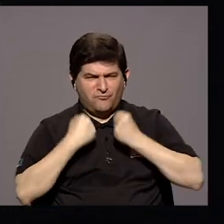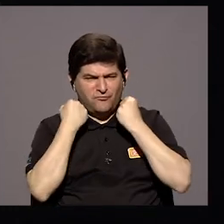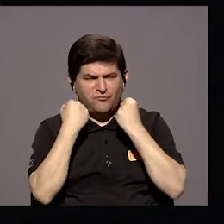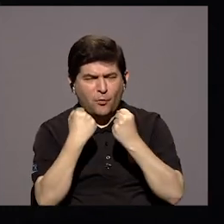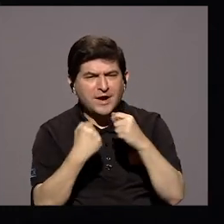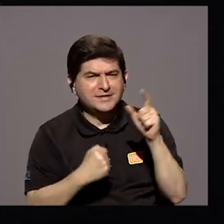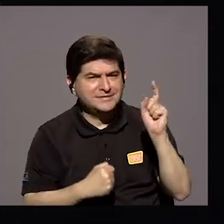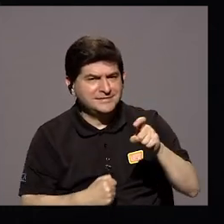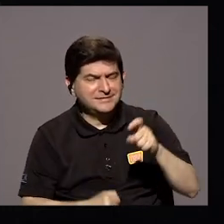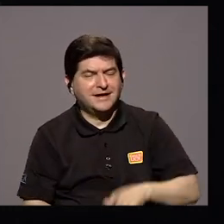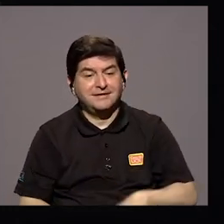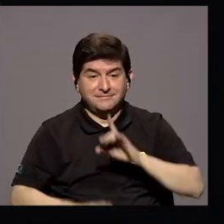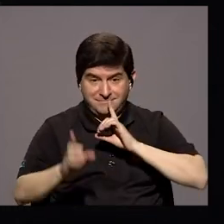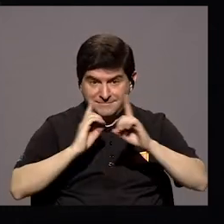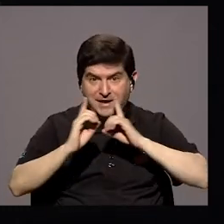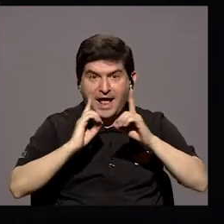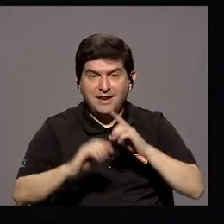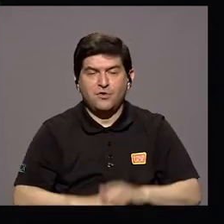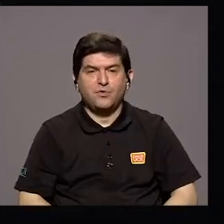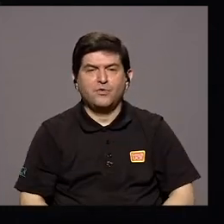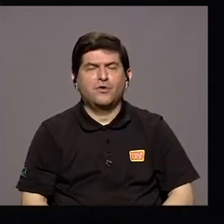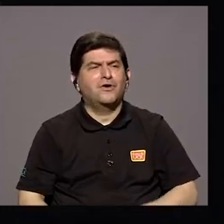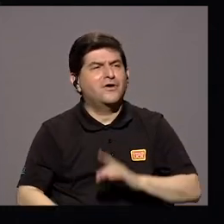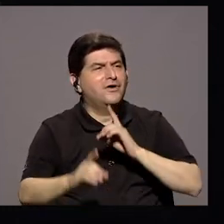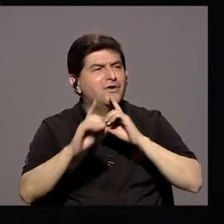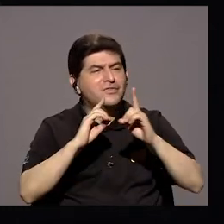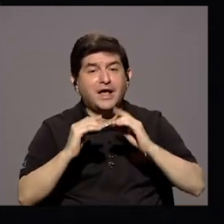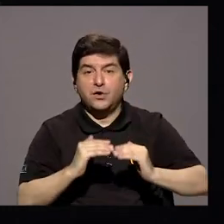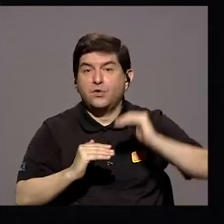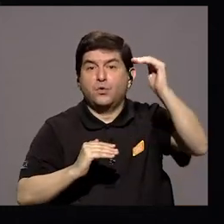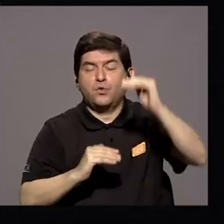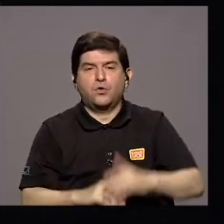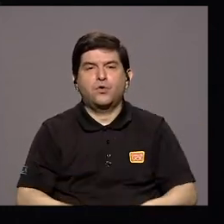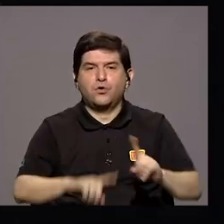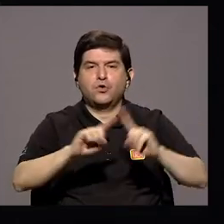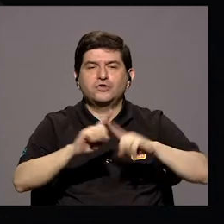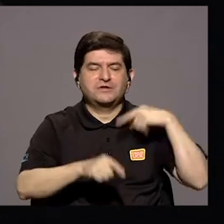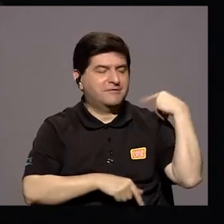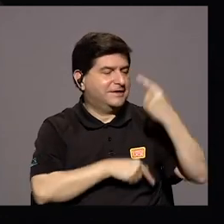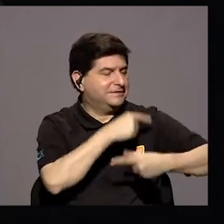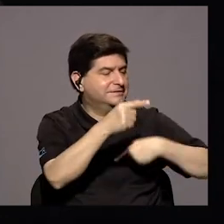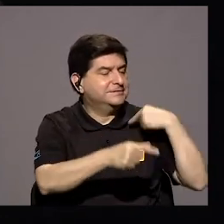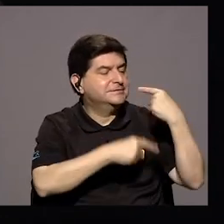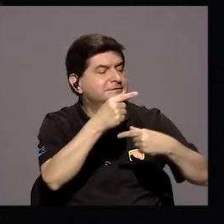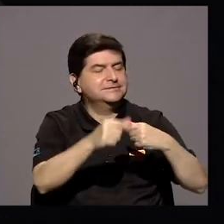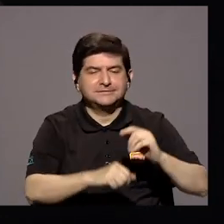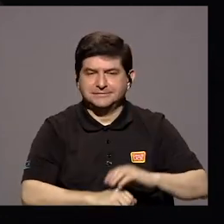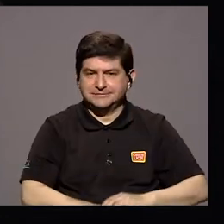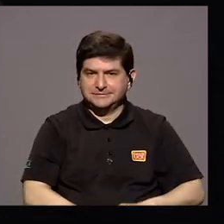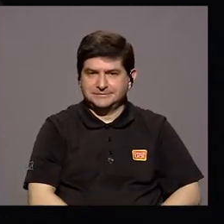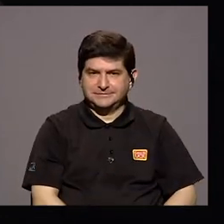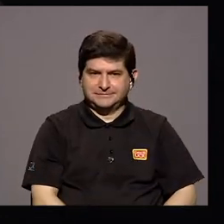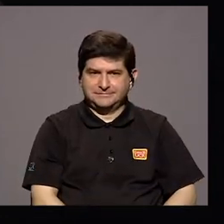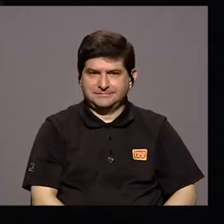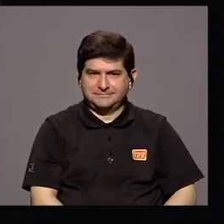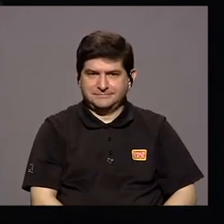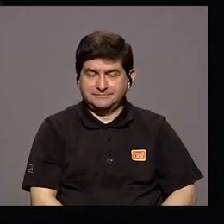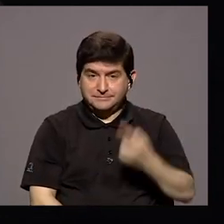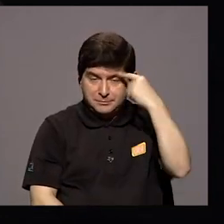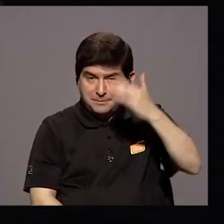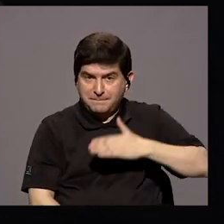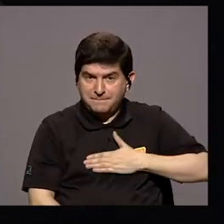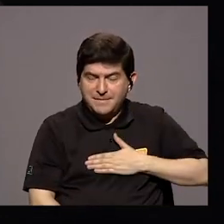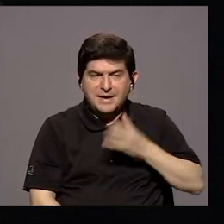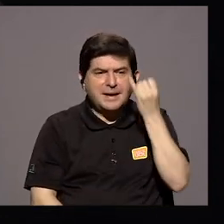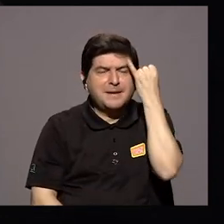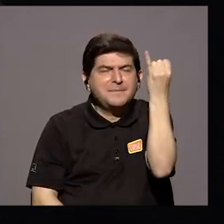Ese Diálogo Y Un Diálogo Mayor Que Es El Diálogo Intergeneracional Así Que Para Mí Las